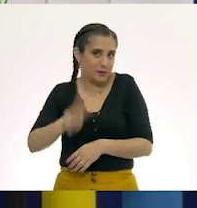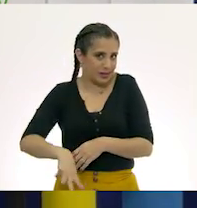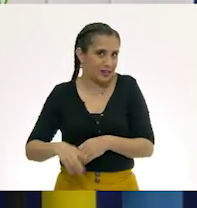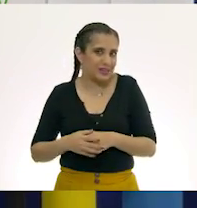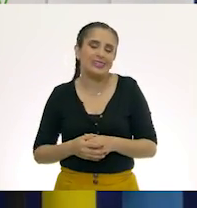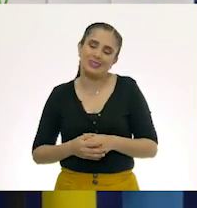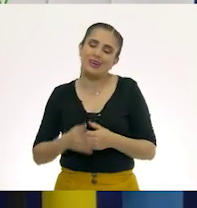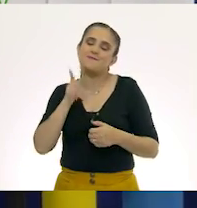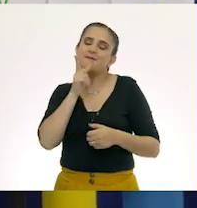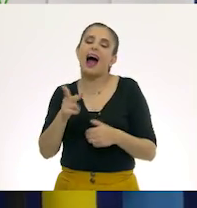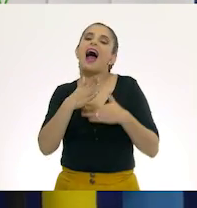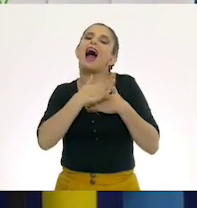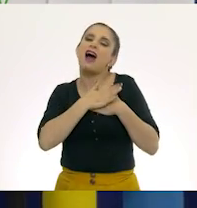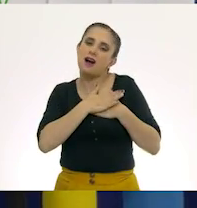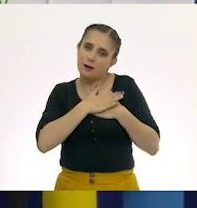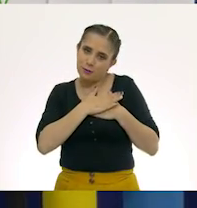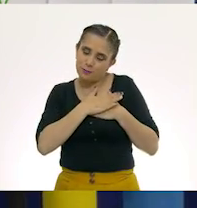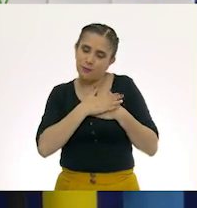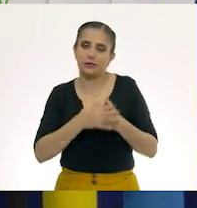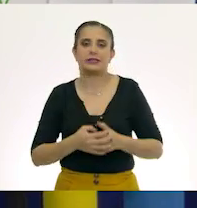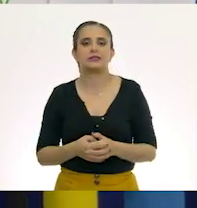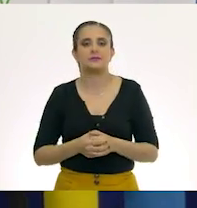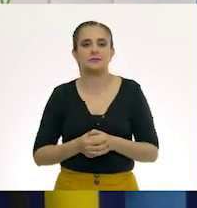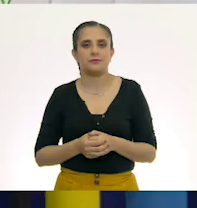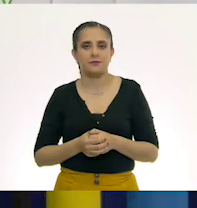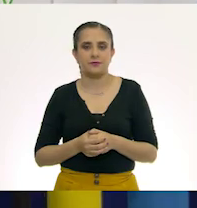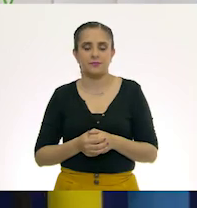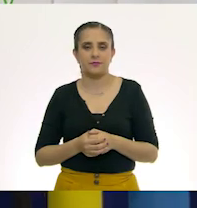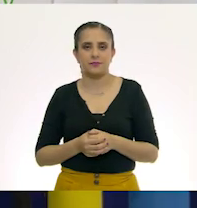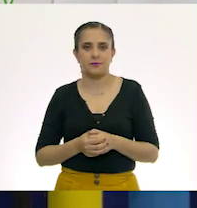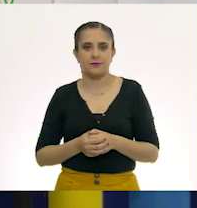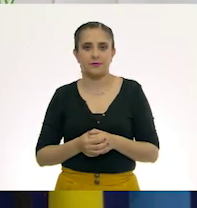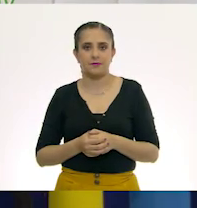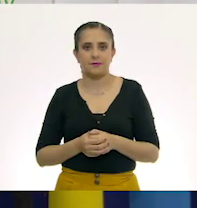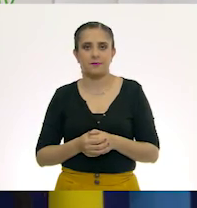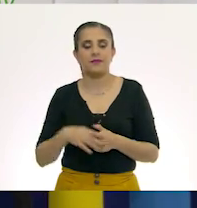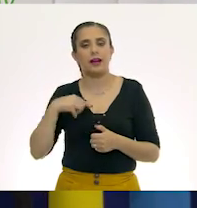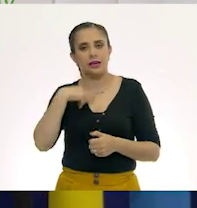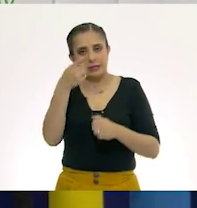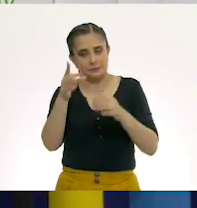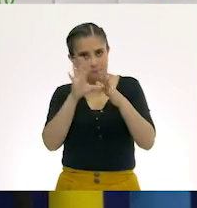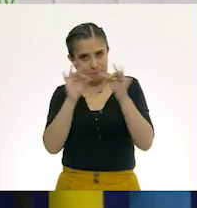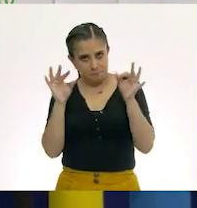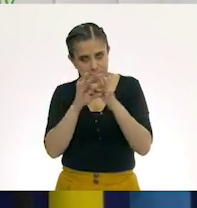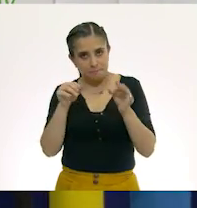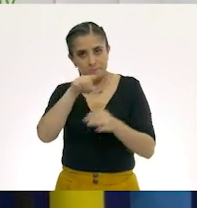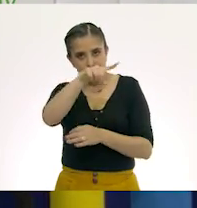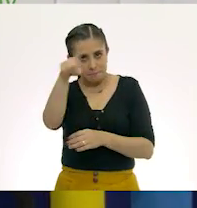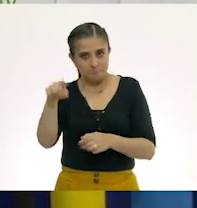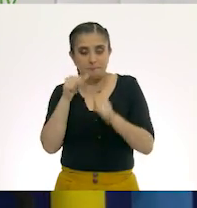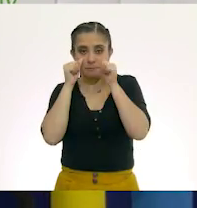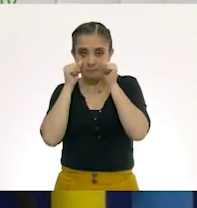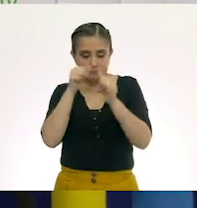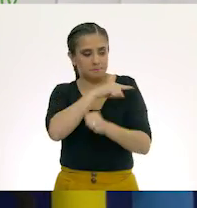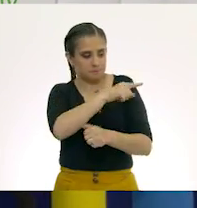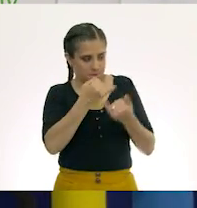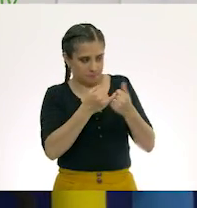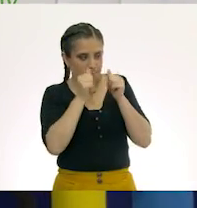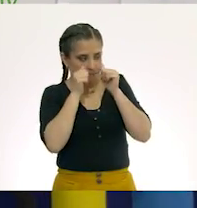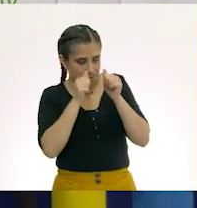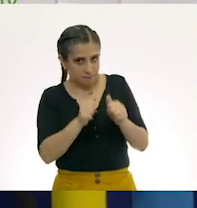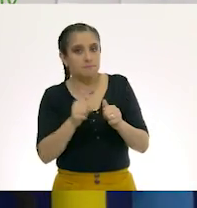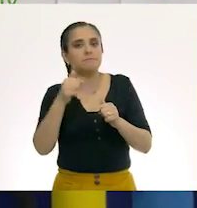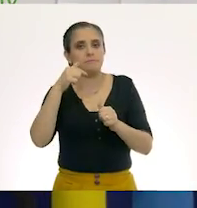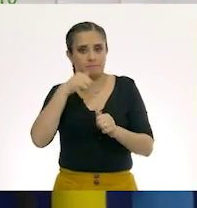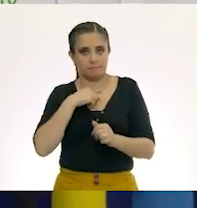palabra amor. Y les voy a decir, los voy a invitar ahí en casita y también aquí, ¿sí? Que empecemos a